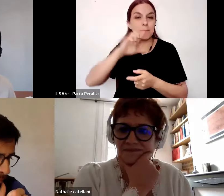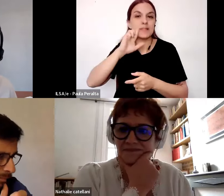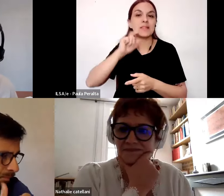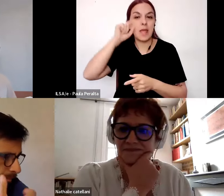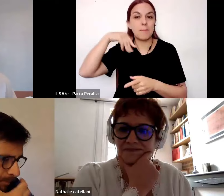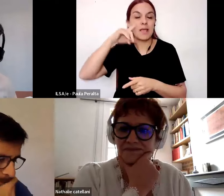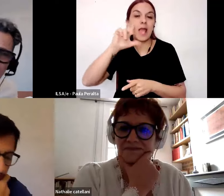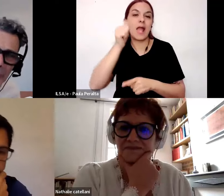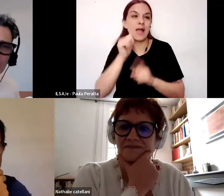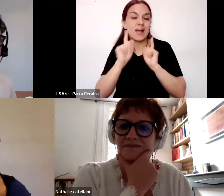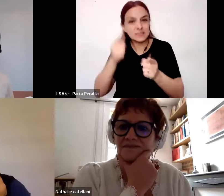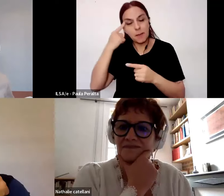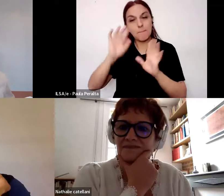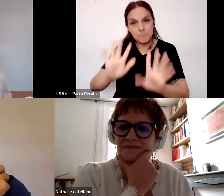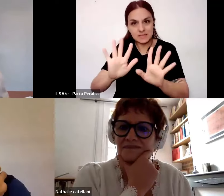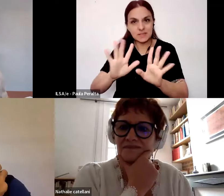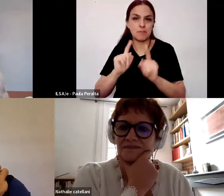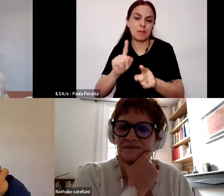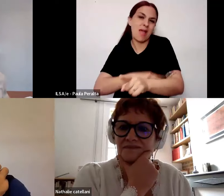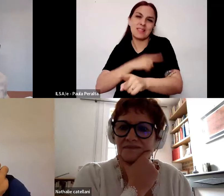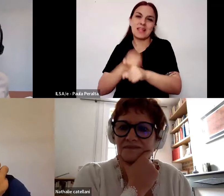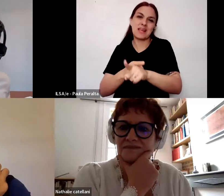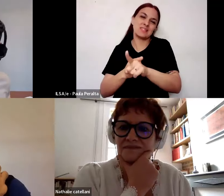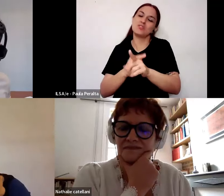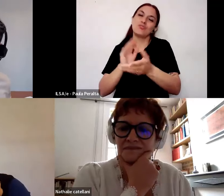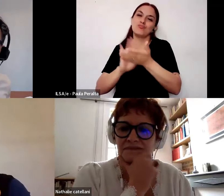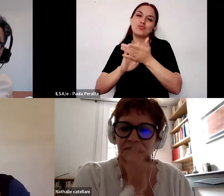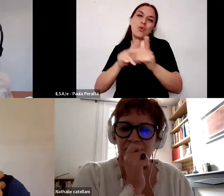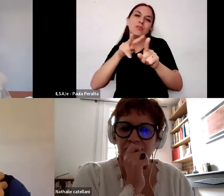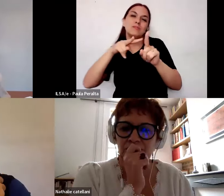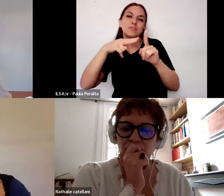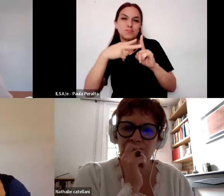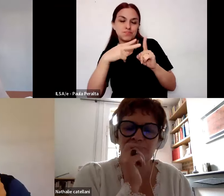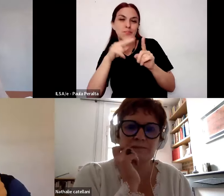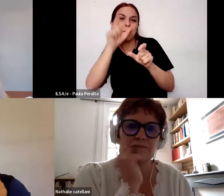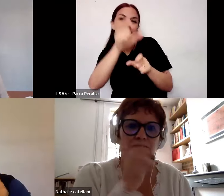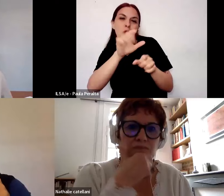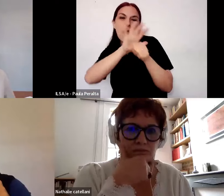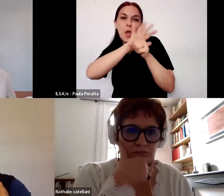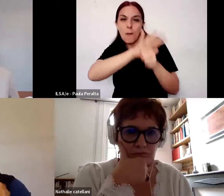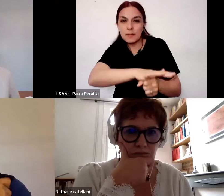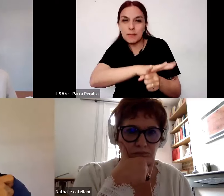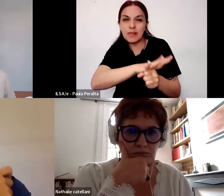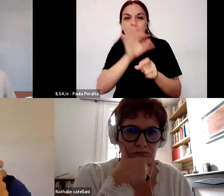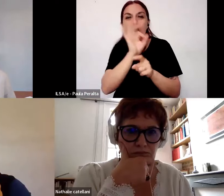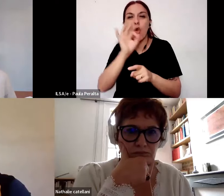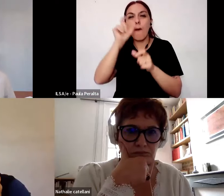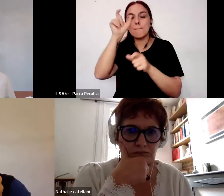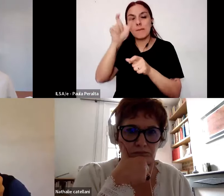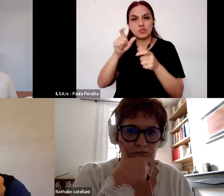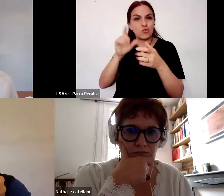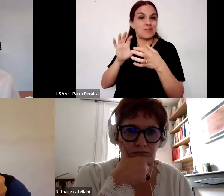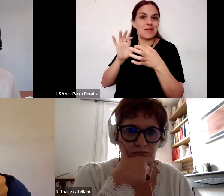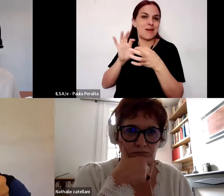epistémica siguiendo la tradición freiriana del punto de vista del oprimido o del que ocupa una relación